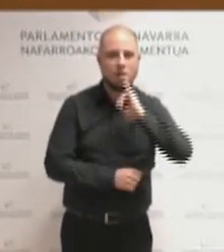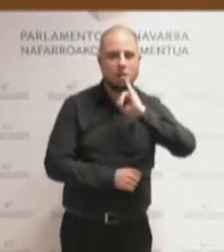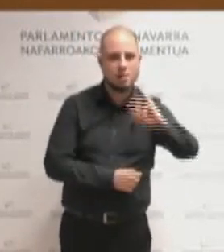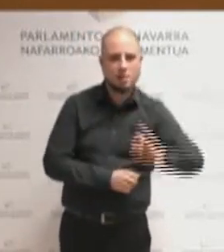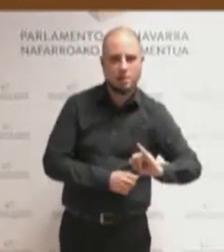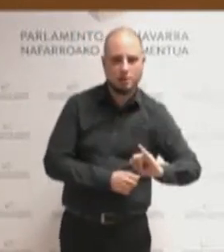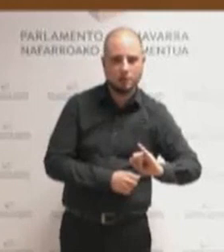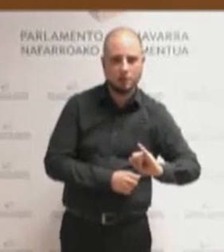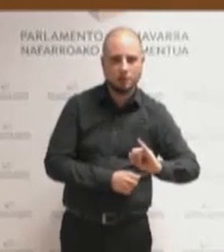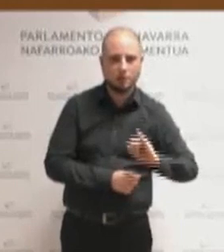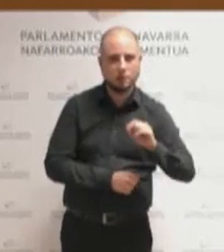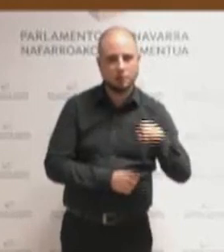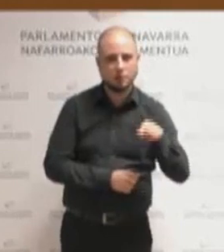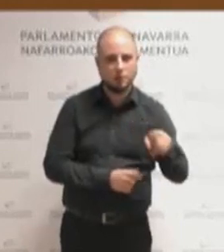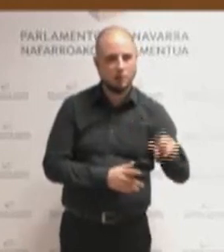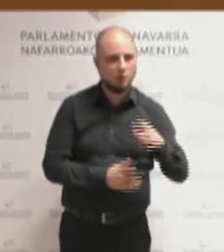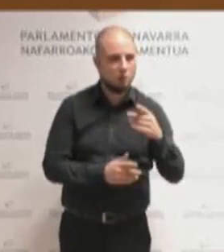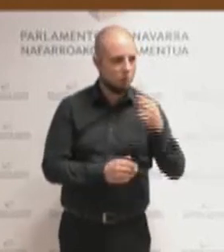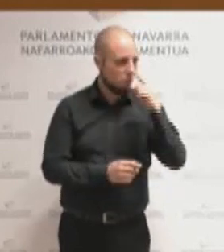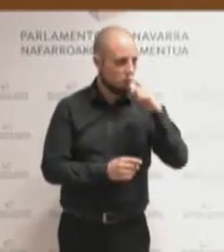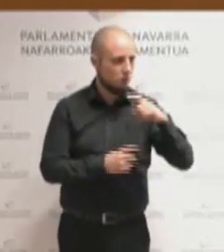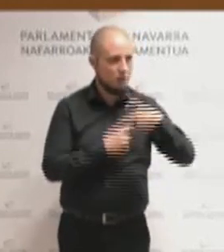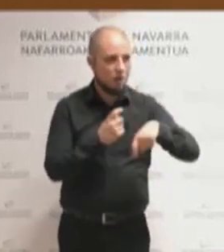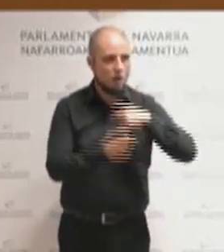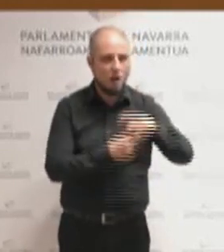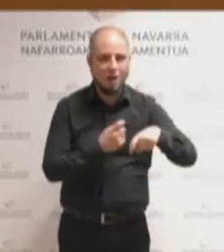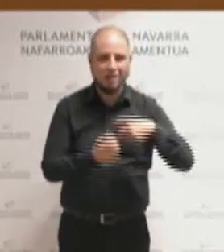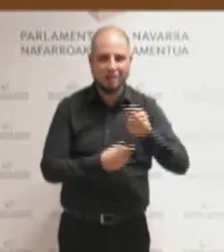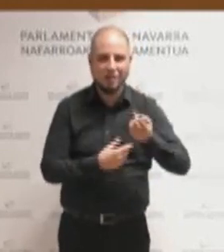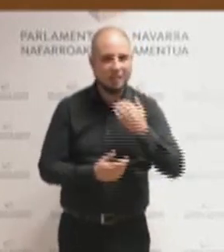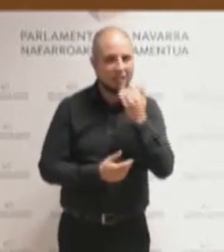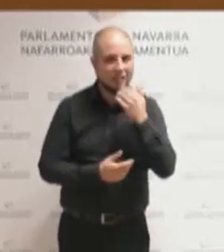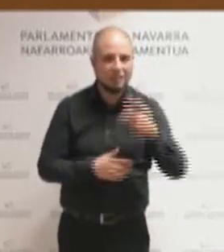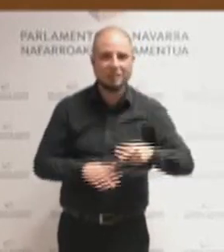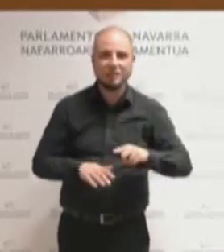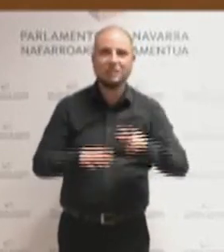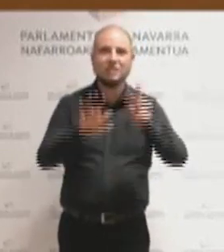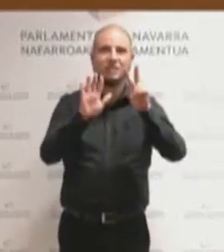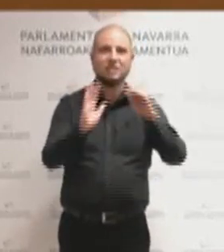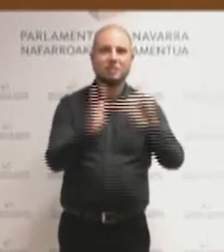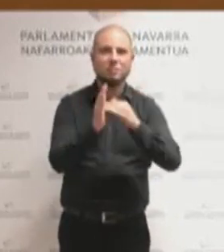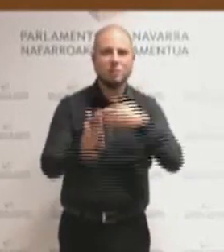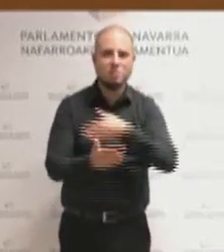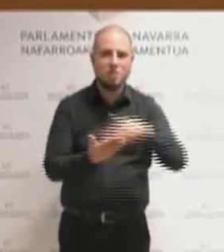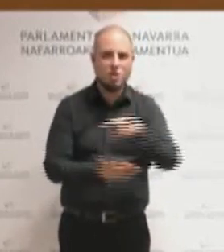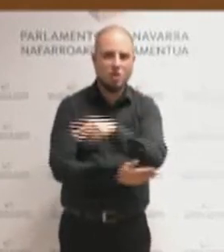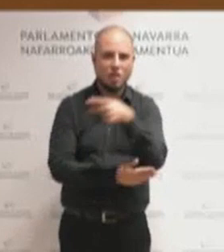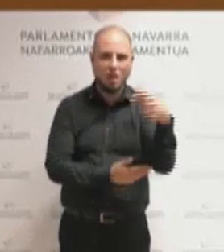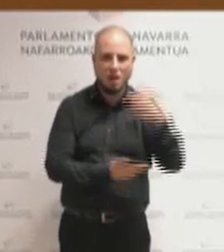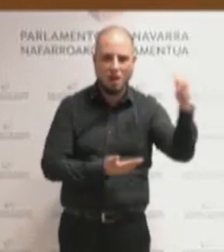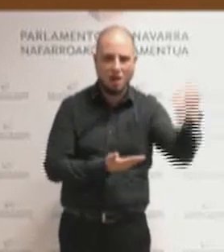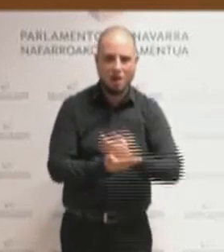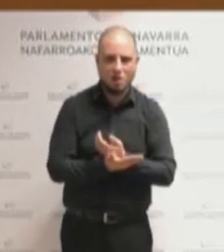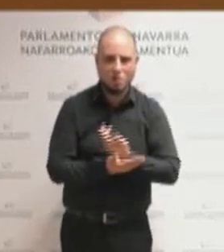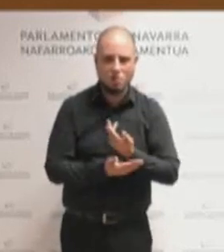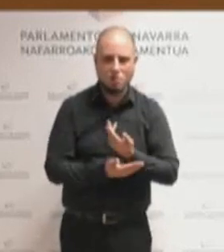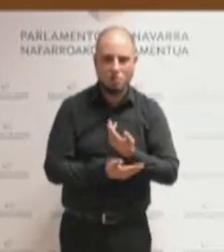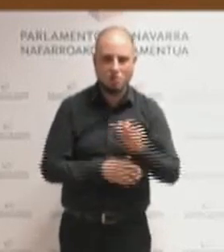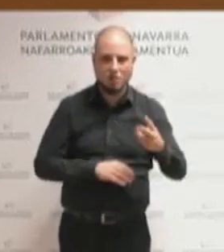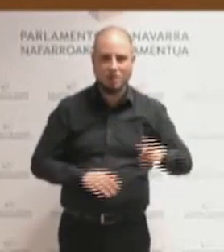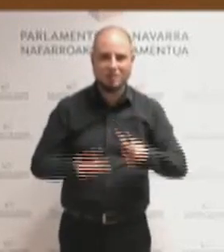pues llevan dos años acercándose ni más ni menos que a los 7.000 millones de euros y estamos hablando de promedios de 700.000